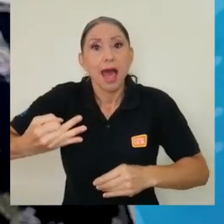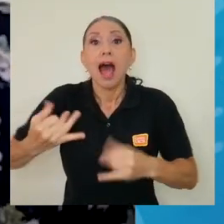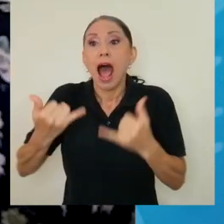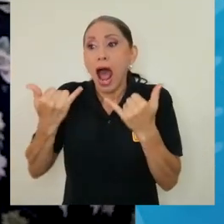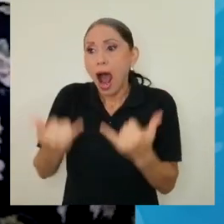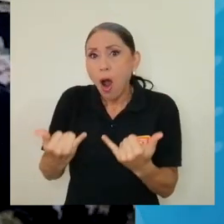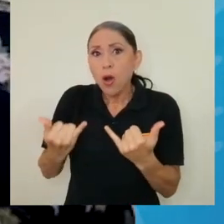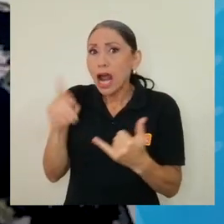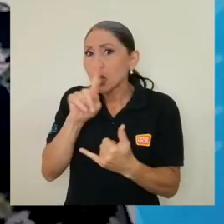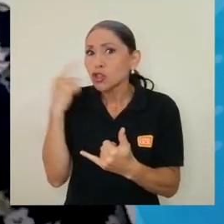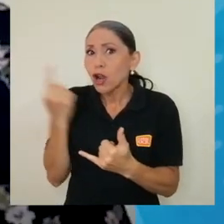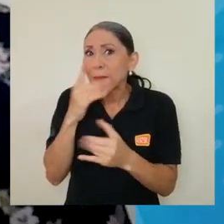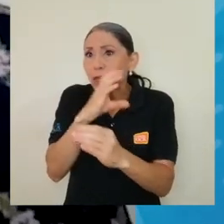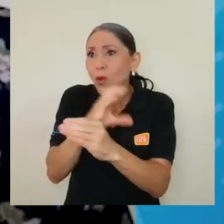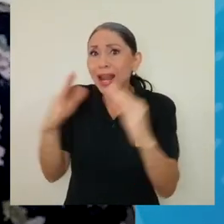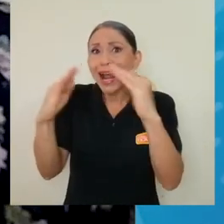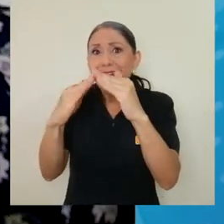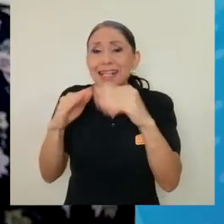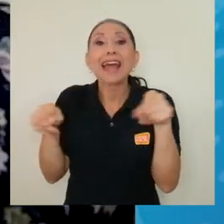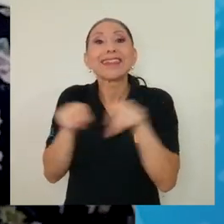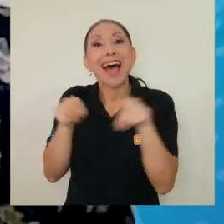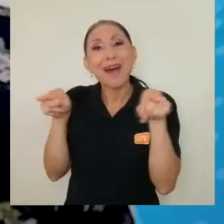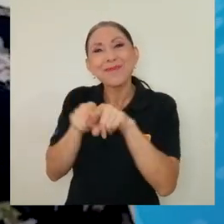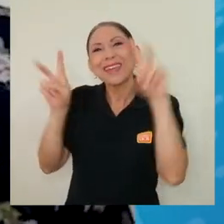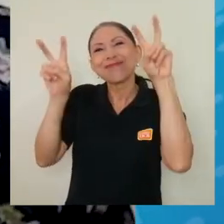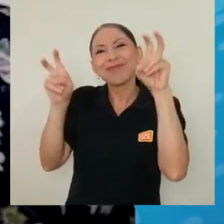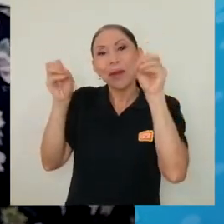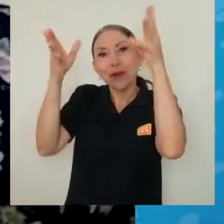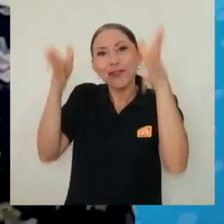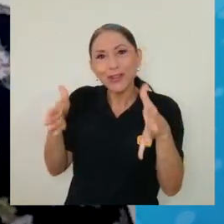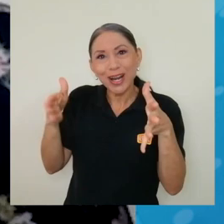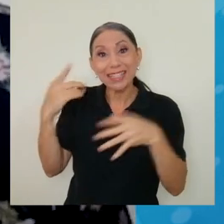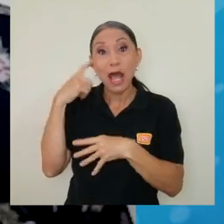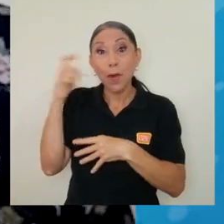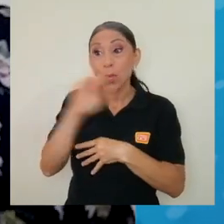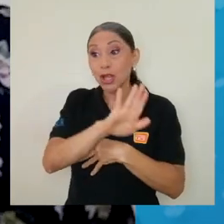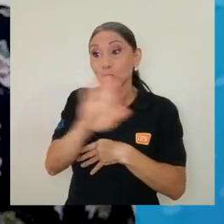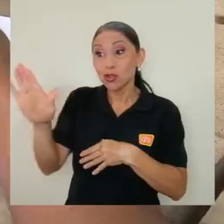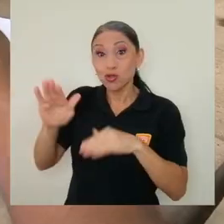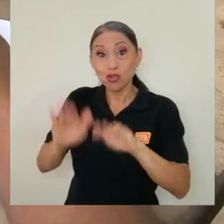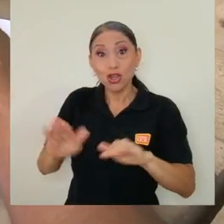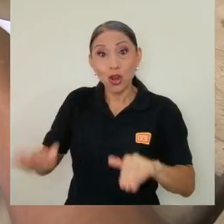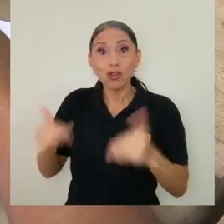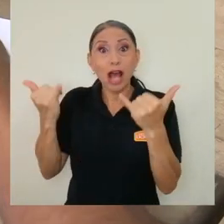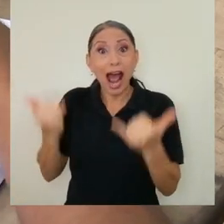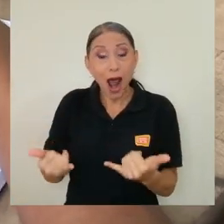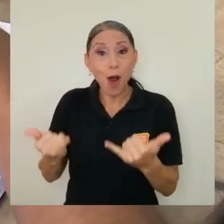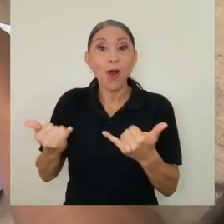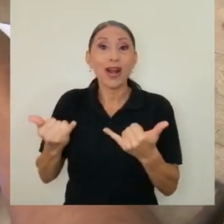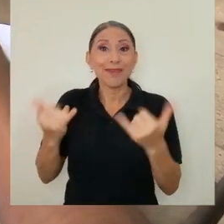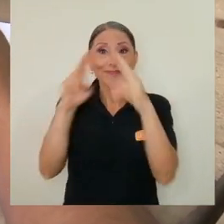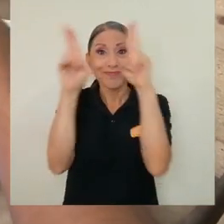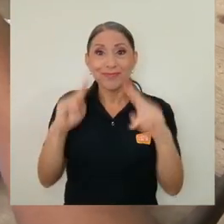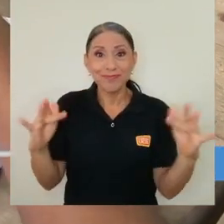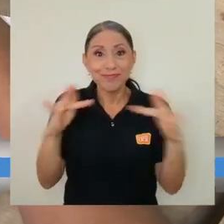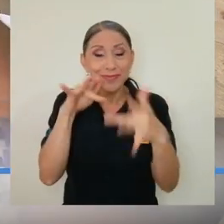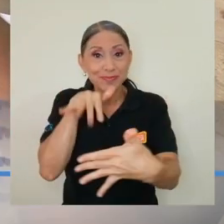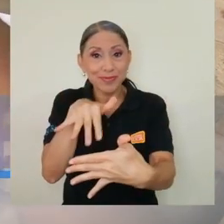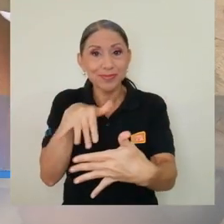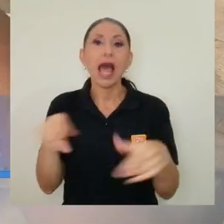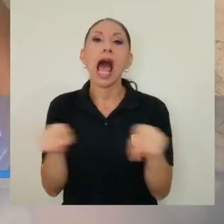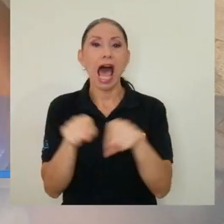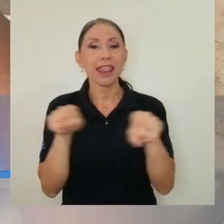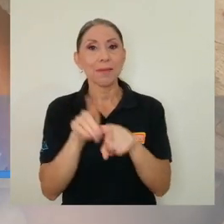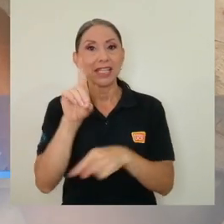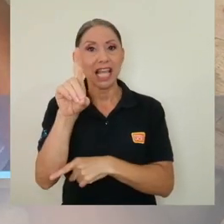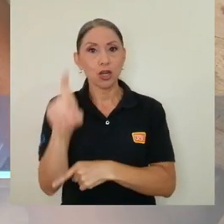profesoras, porque los chiquitos están en la casa recibiendo las clases o las guías del MEP. Además de la aplicación del diagnóstico,